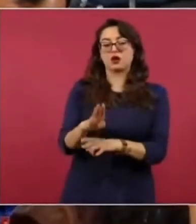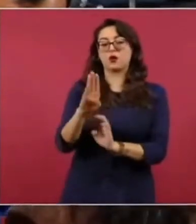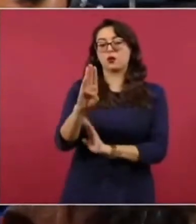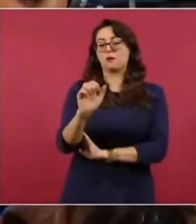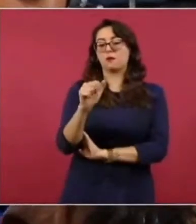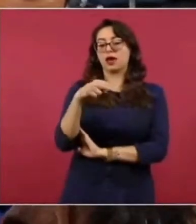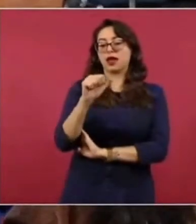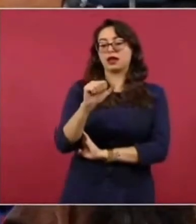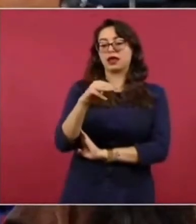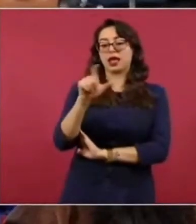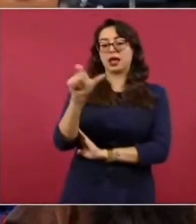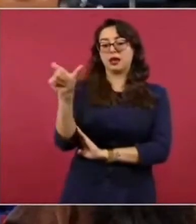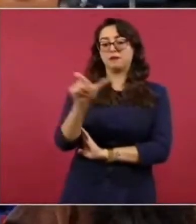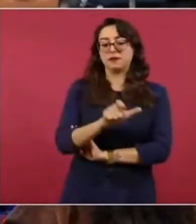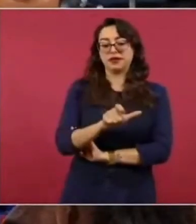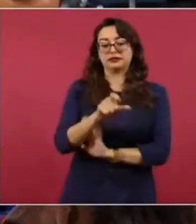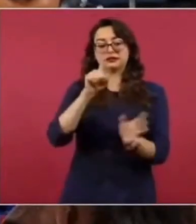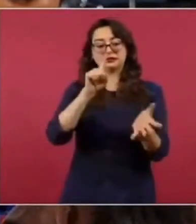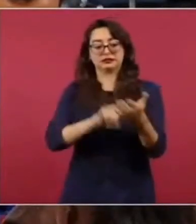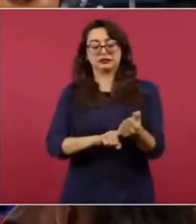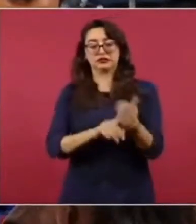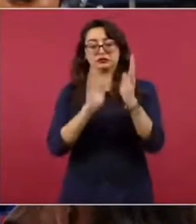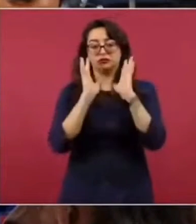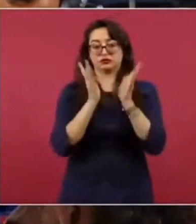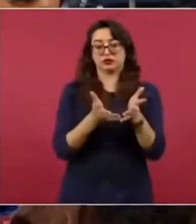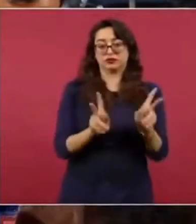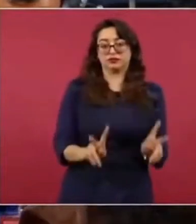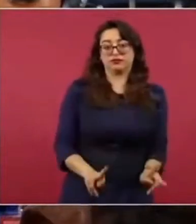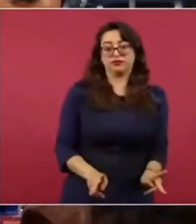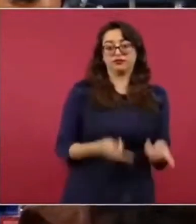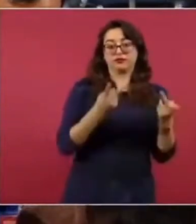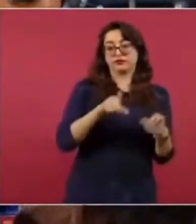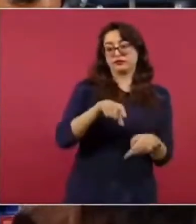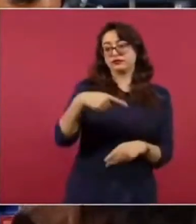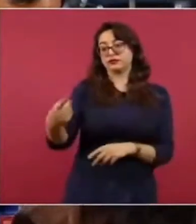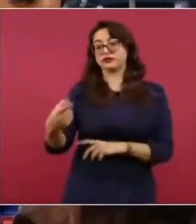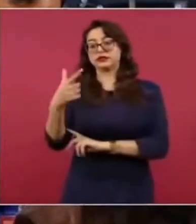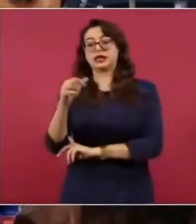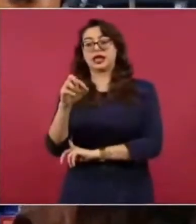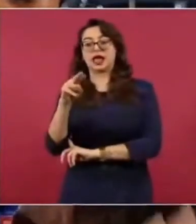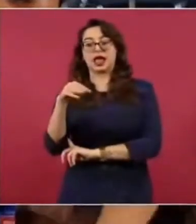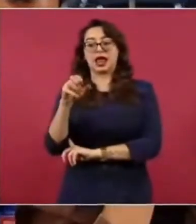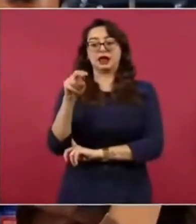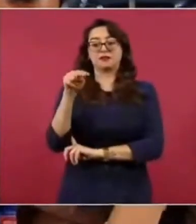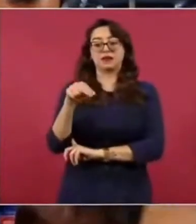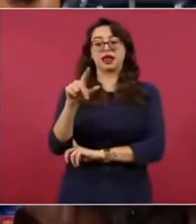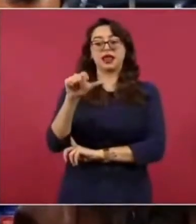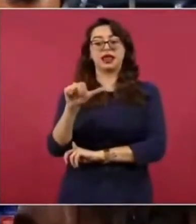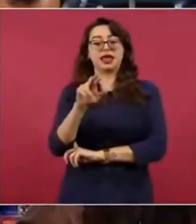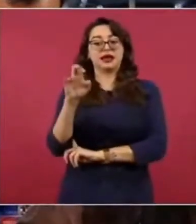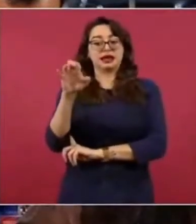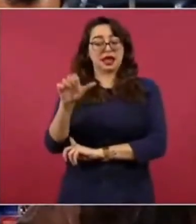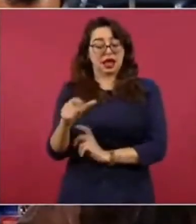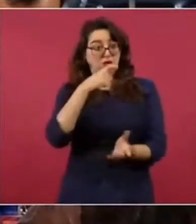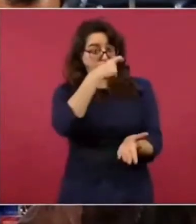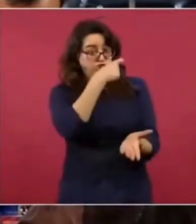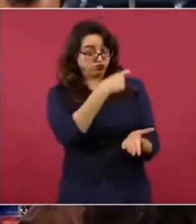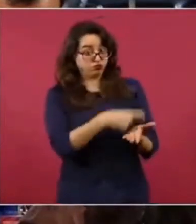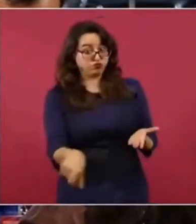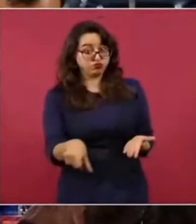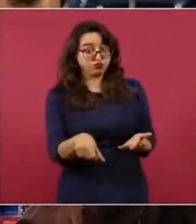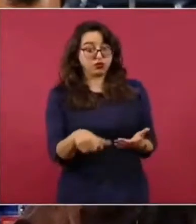consumo y banca empresarial en México, al empresario Germán Larrea. columnistas del sector financiero mexicano